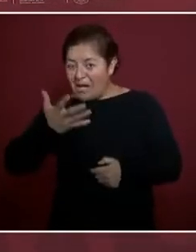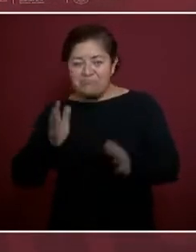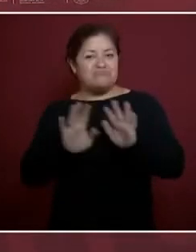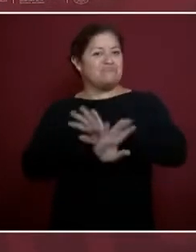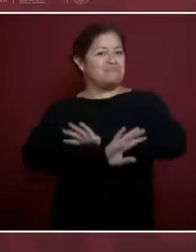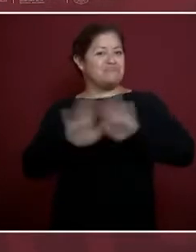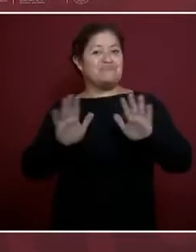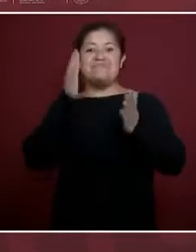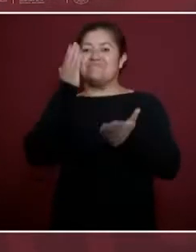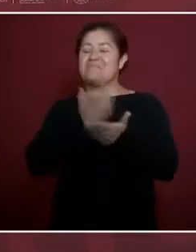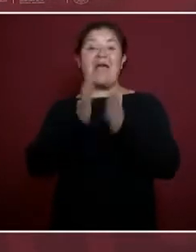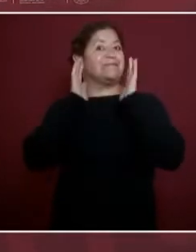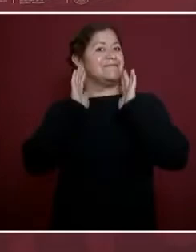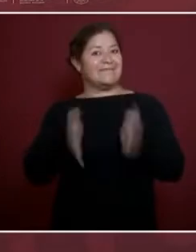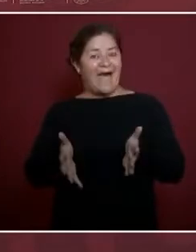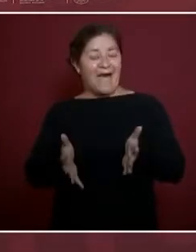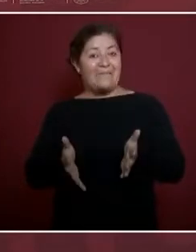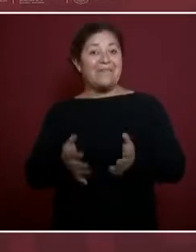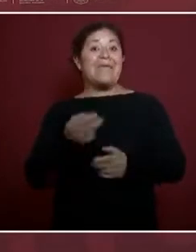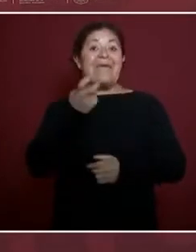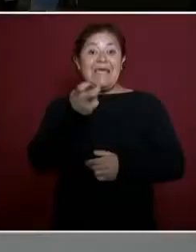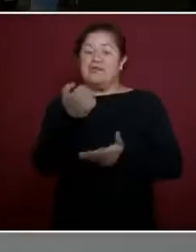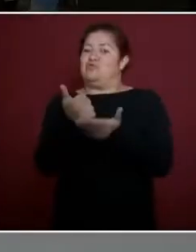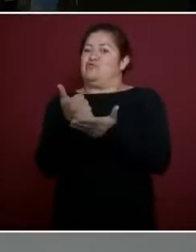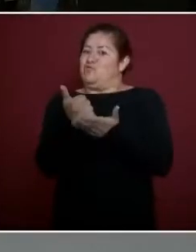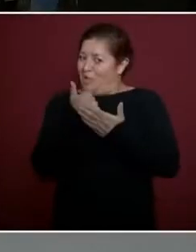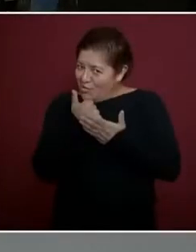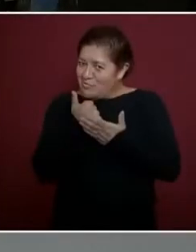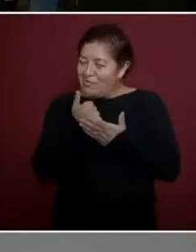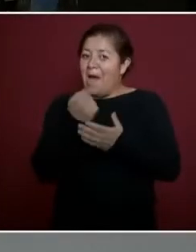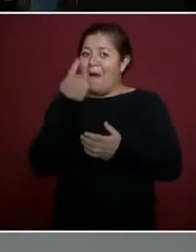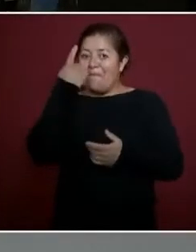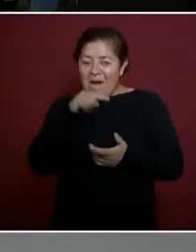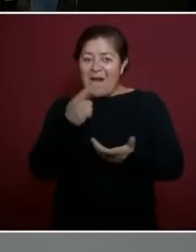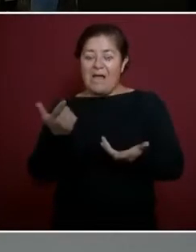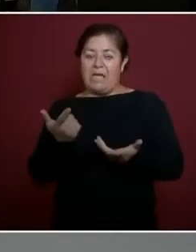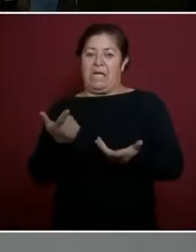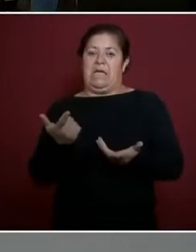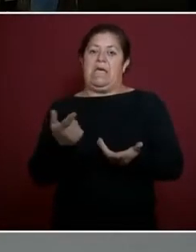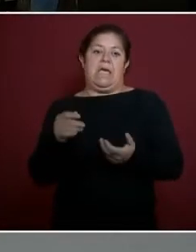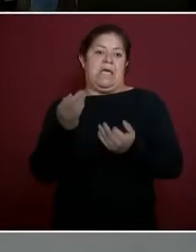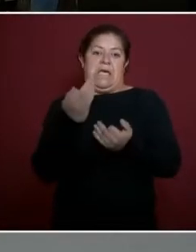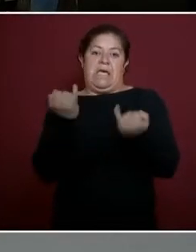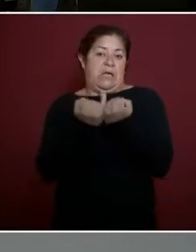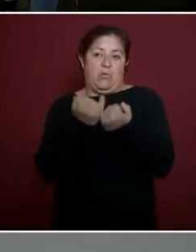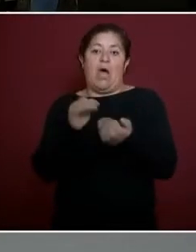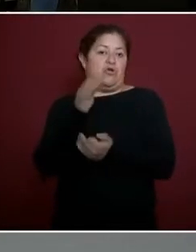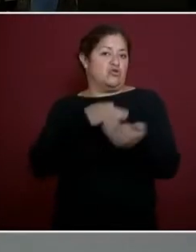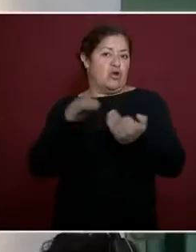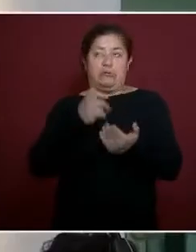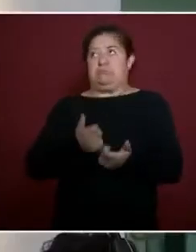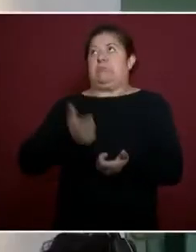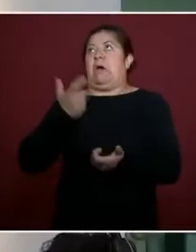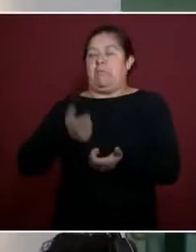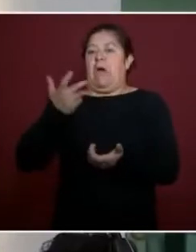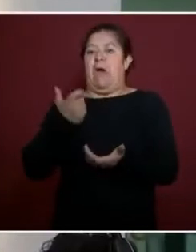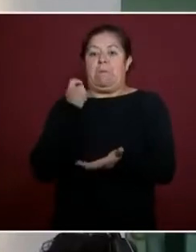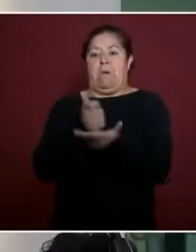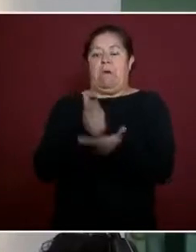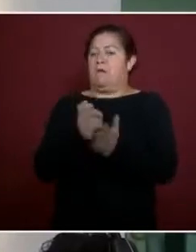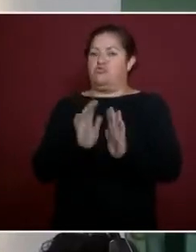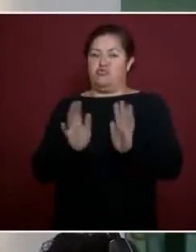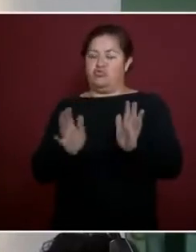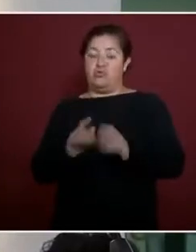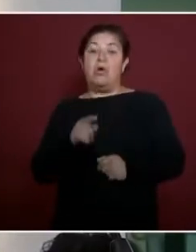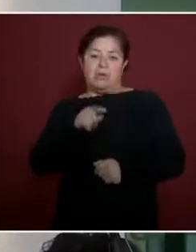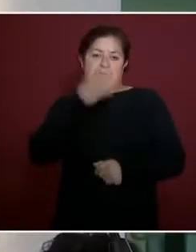y nos ayuda también para que no haya inflación, para que no haya carestía, porque ustedes saben que si aumenta el precio